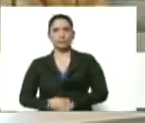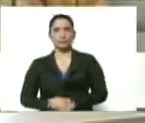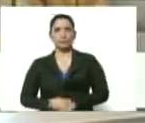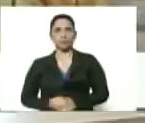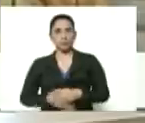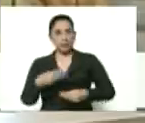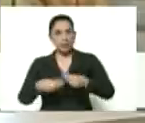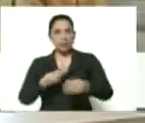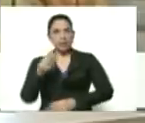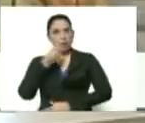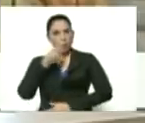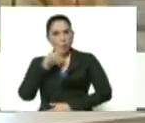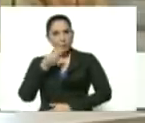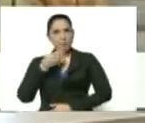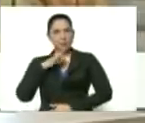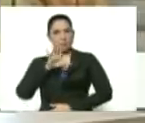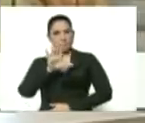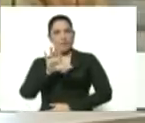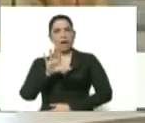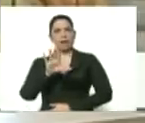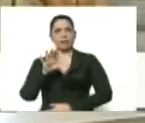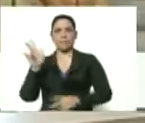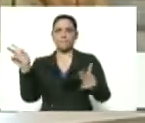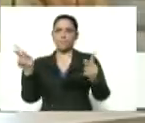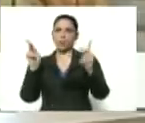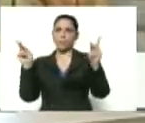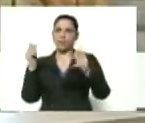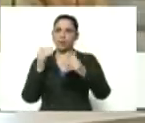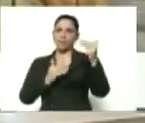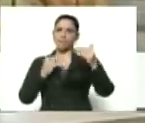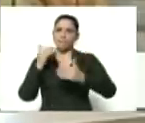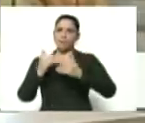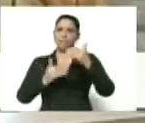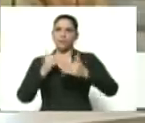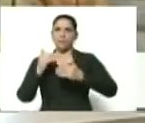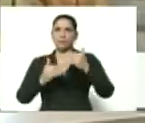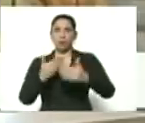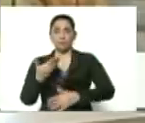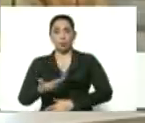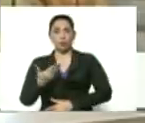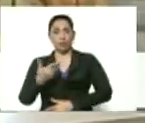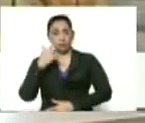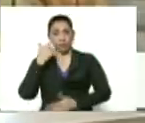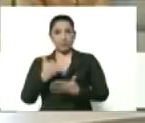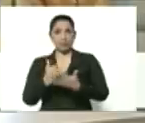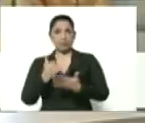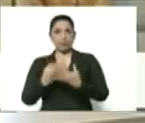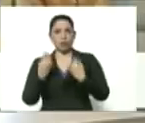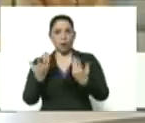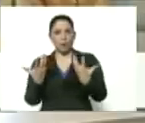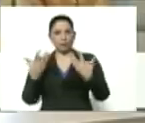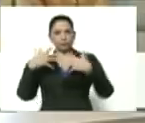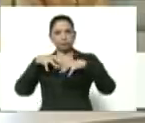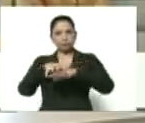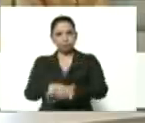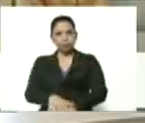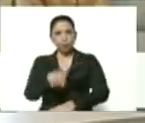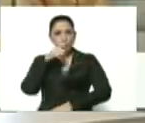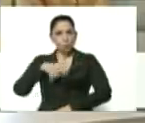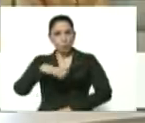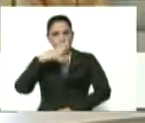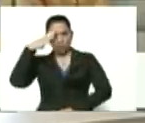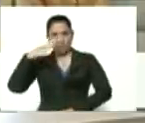alimento! ¡La patria hecha prosperidad y progreso! Muy importante, fíjense ustedes, la articulación cívico-militar,